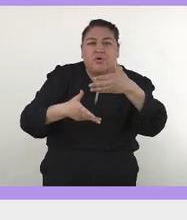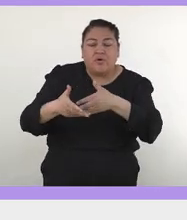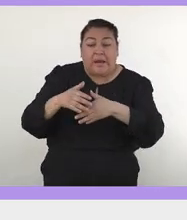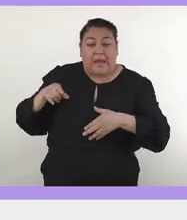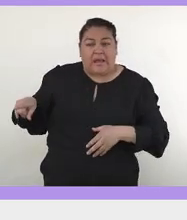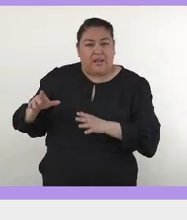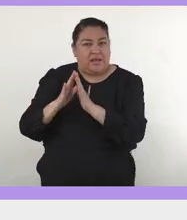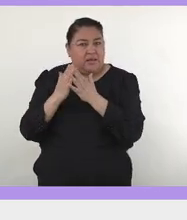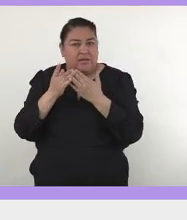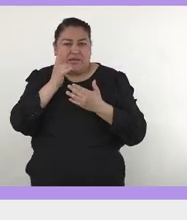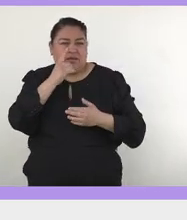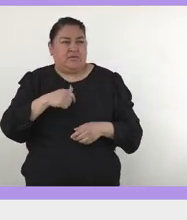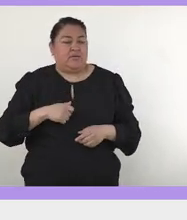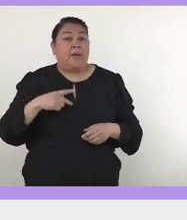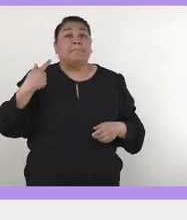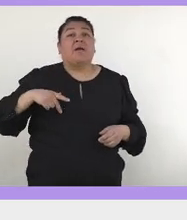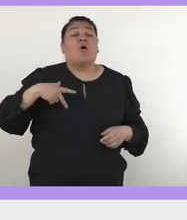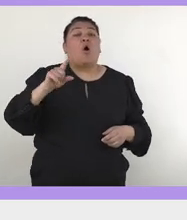cosas por sí mismo.